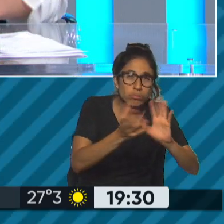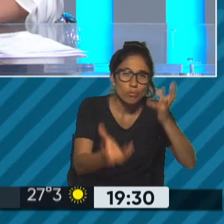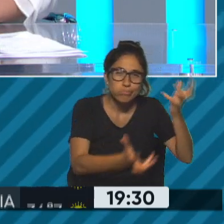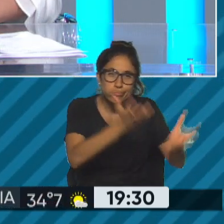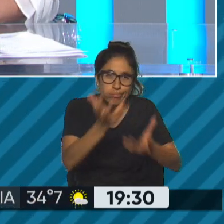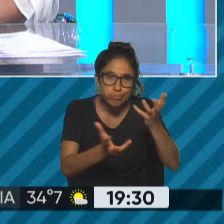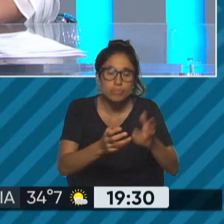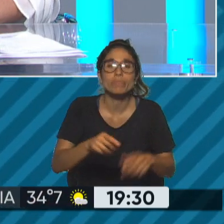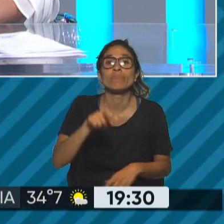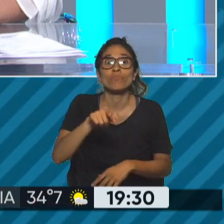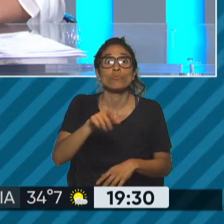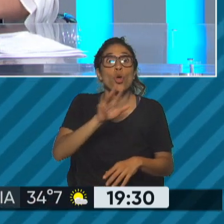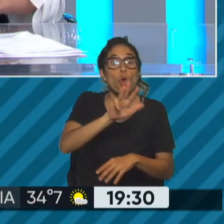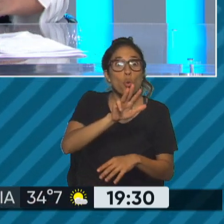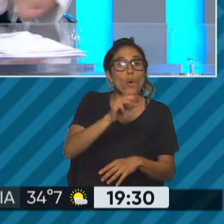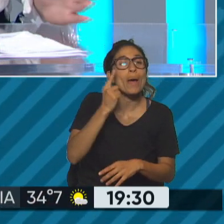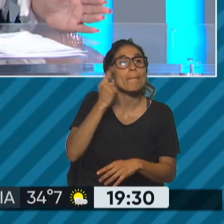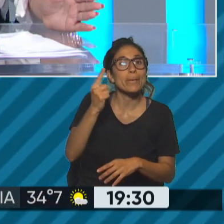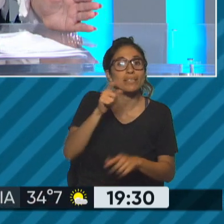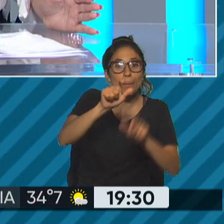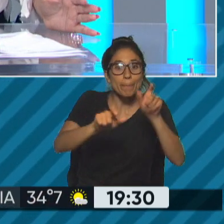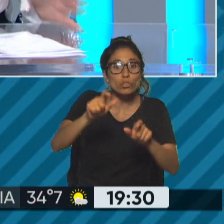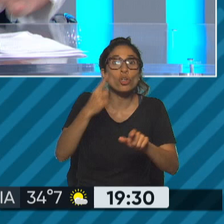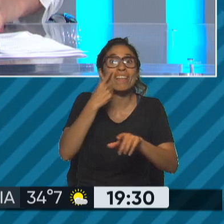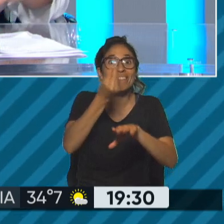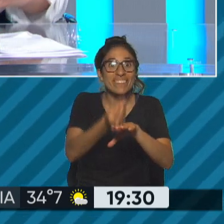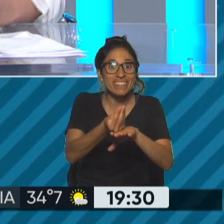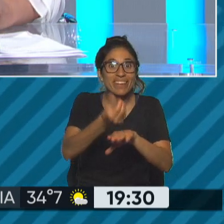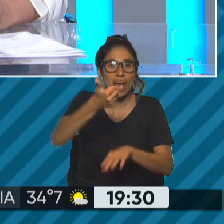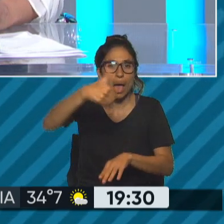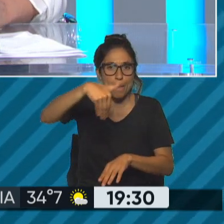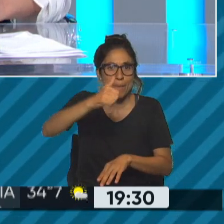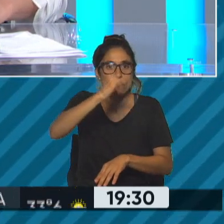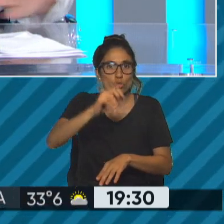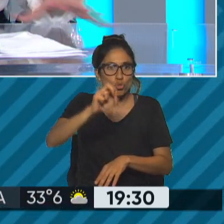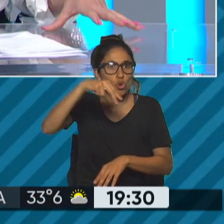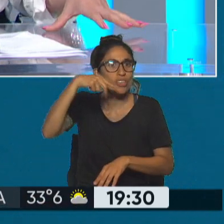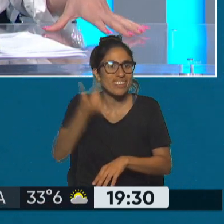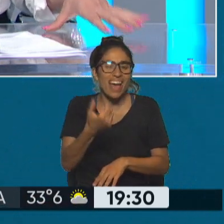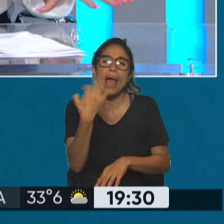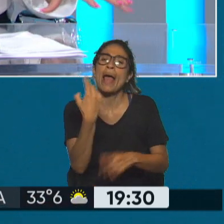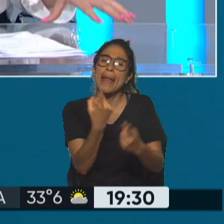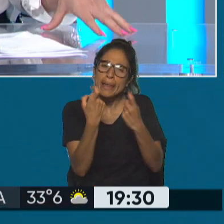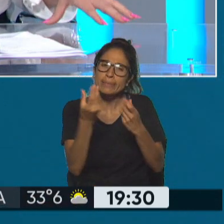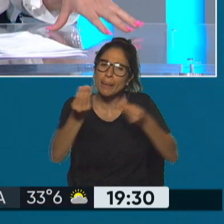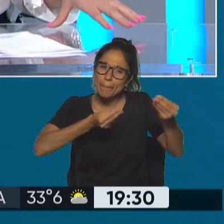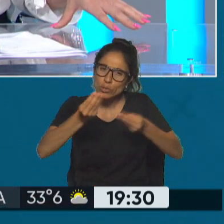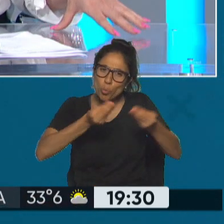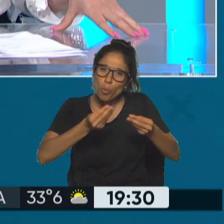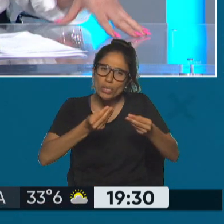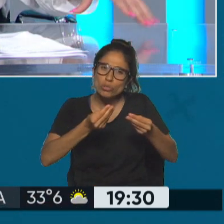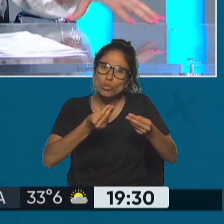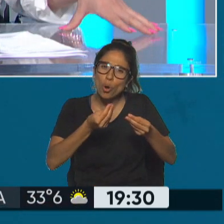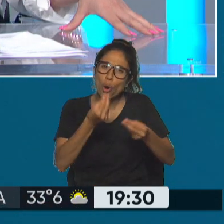las comunidades que viven en la Amazonia lo que tiene que ver con la ayuda estatal que va a continuar en ese sentido bueno decenas de decretos que buscaban dar